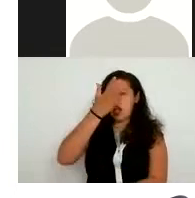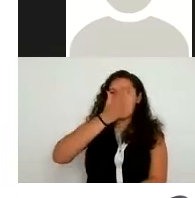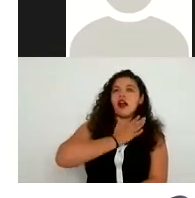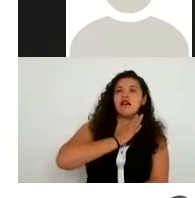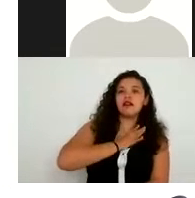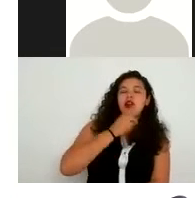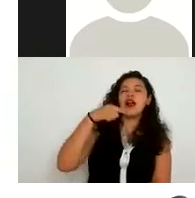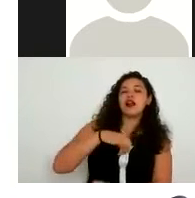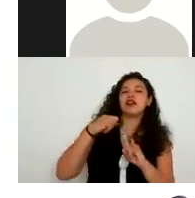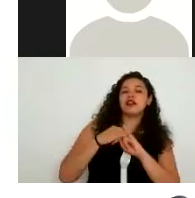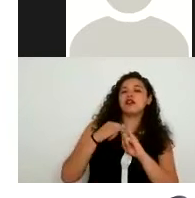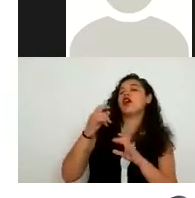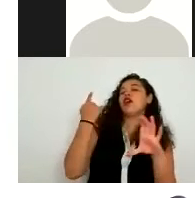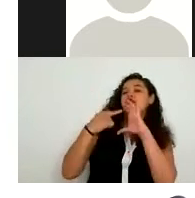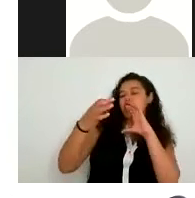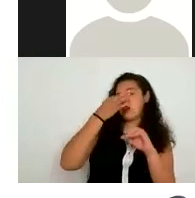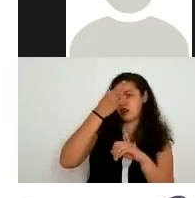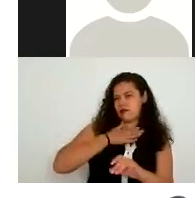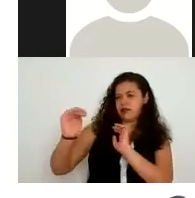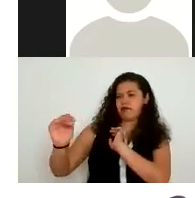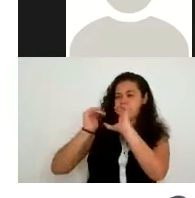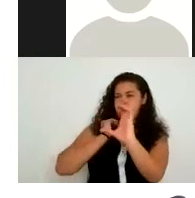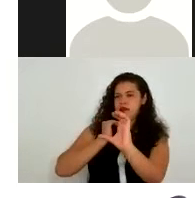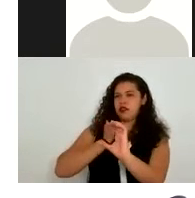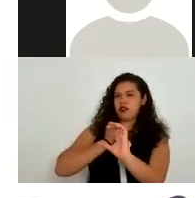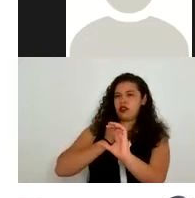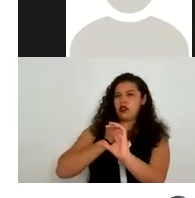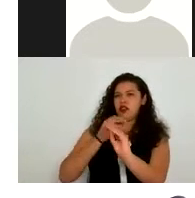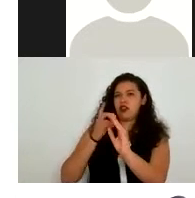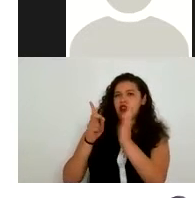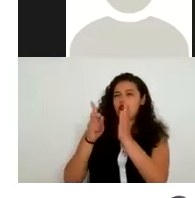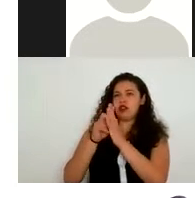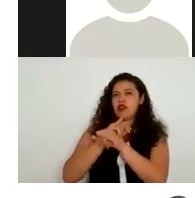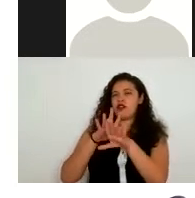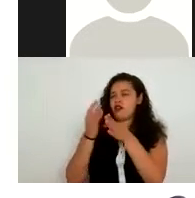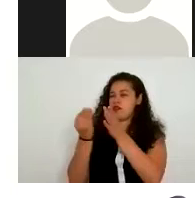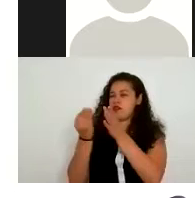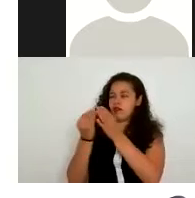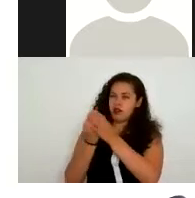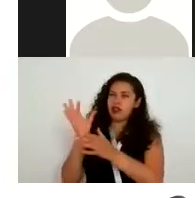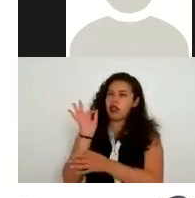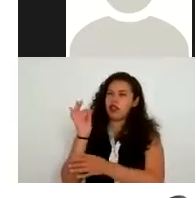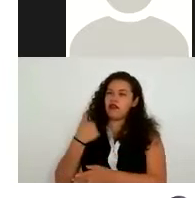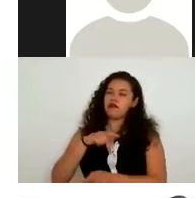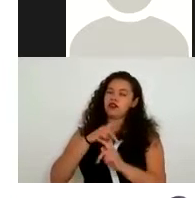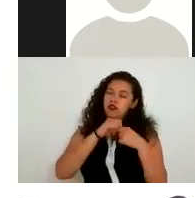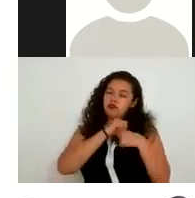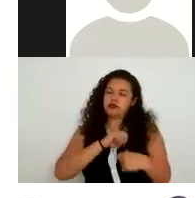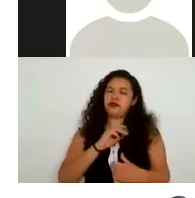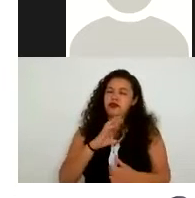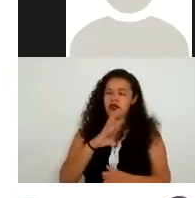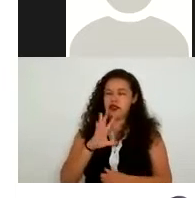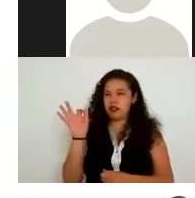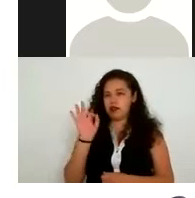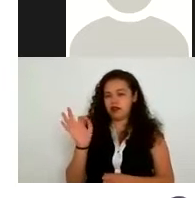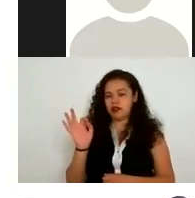tal correo o a la persona o al departamento de datos personales si es que los tenemos designados en la institución para que nosotros podamos